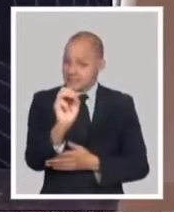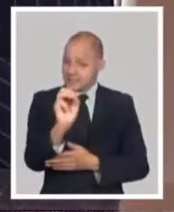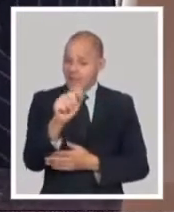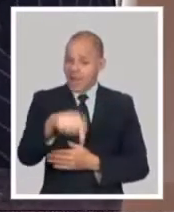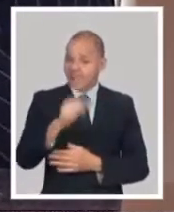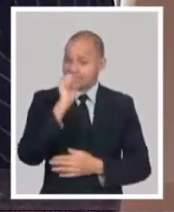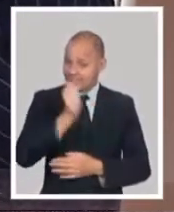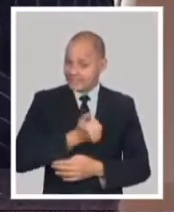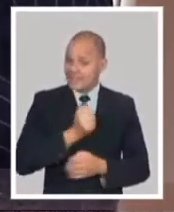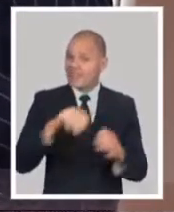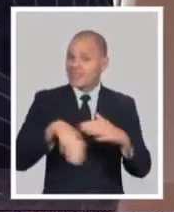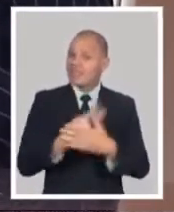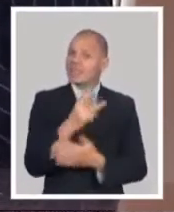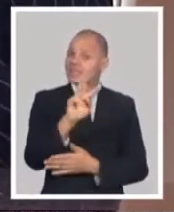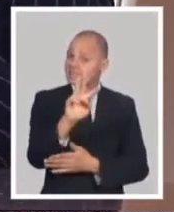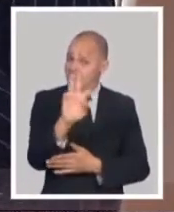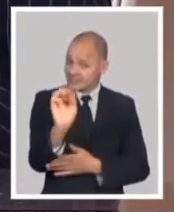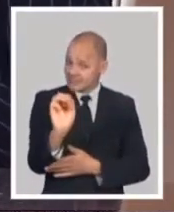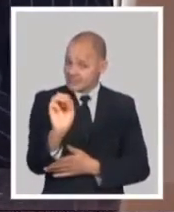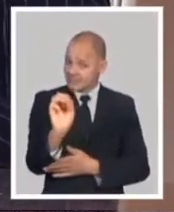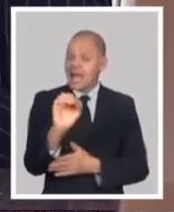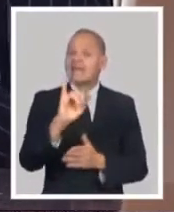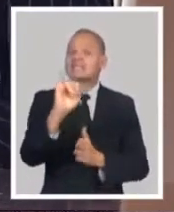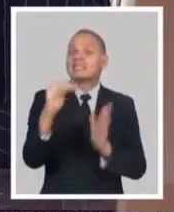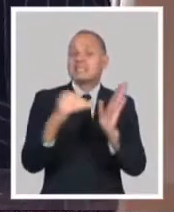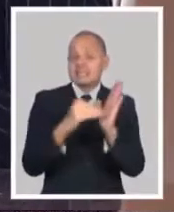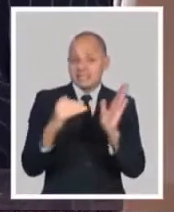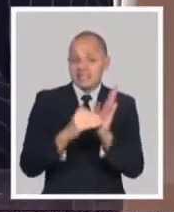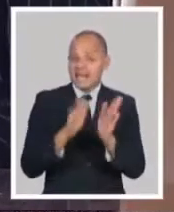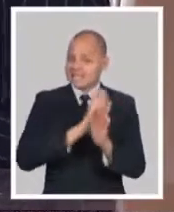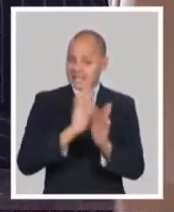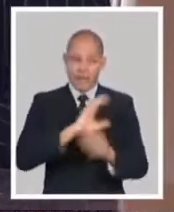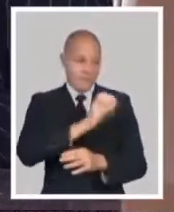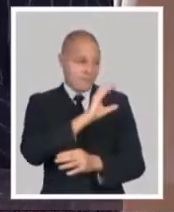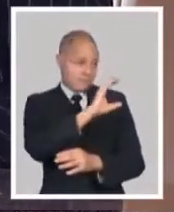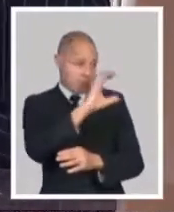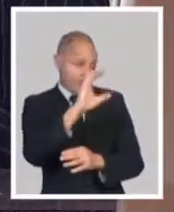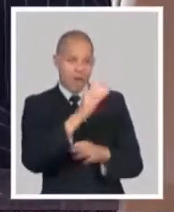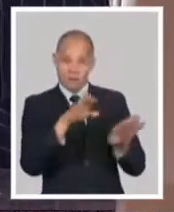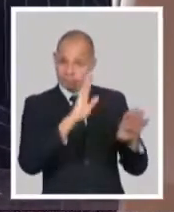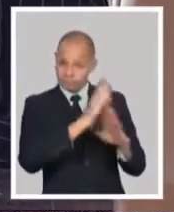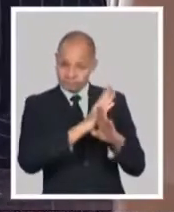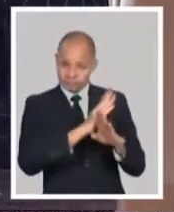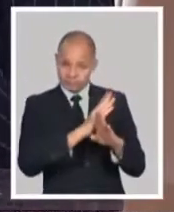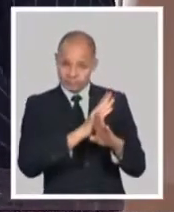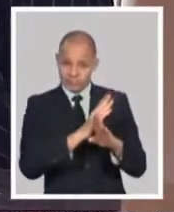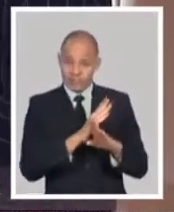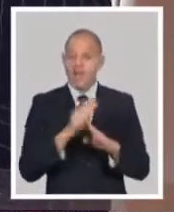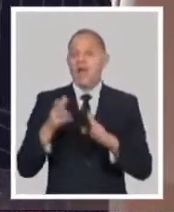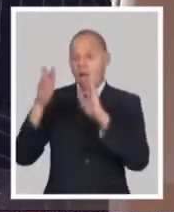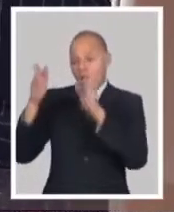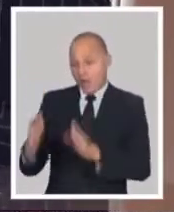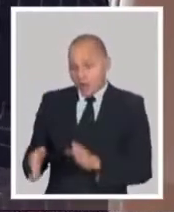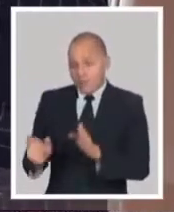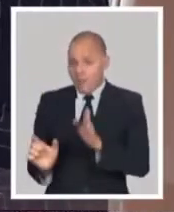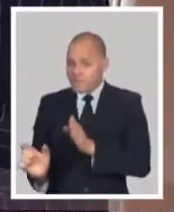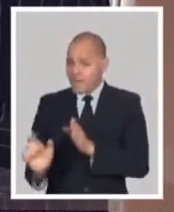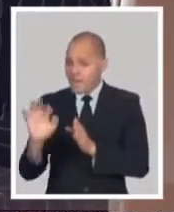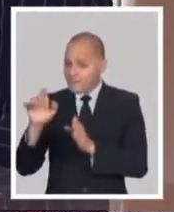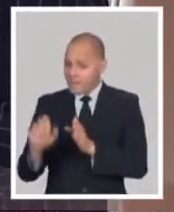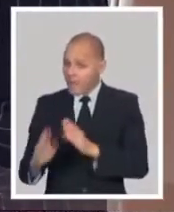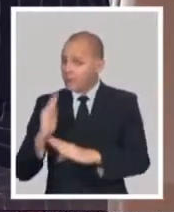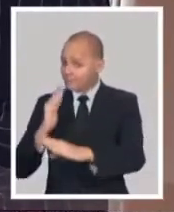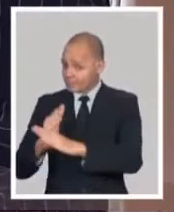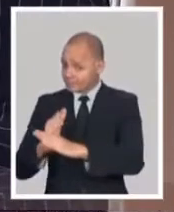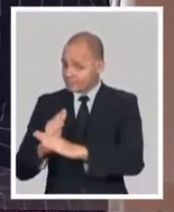no va a haber la banca electrónica, los servicios que están respaldados en la banca electrónica están relacionados con los puntos de venta,